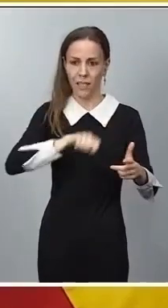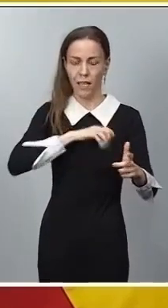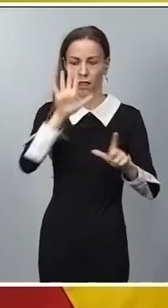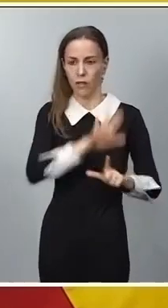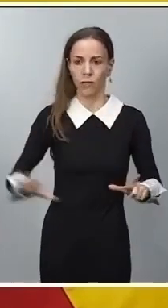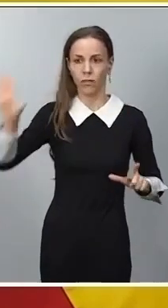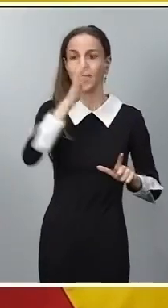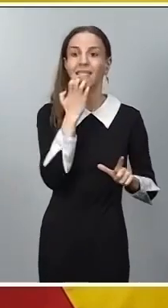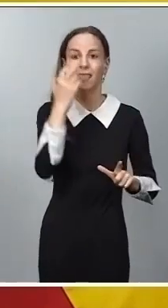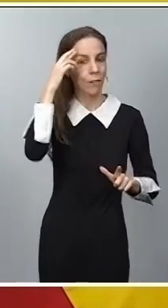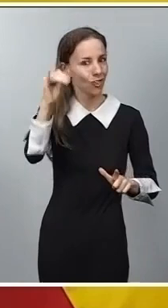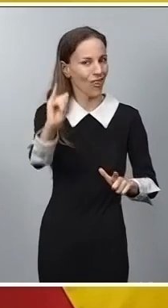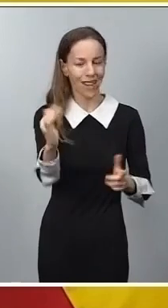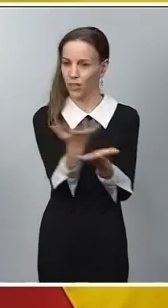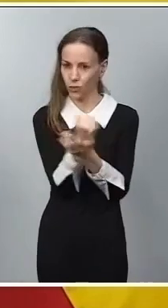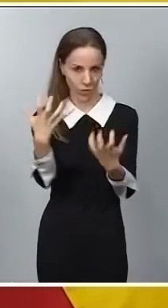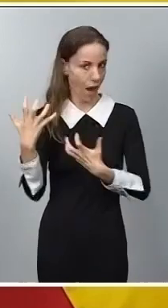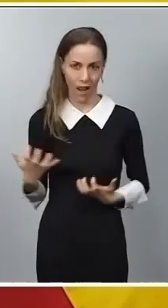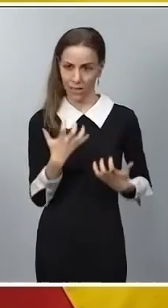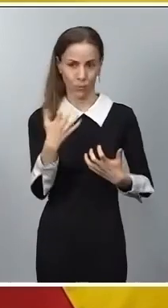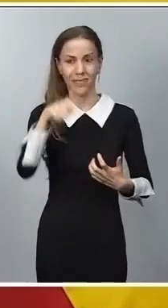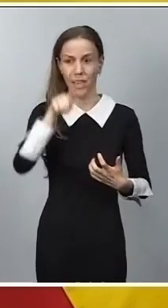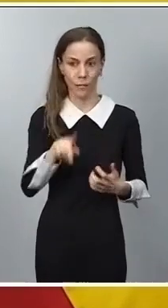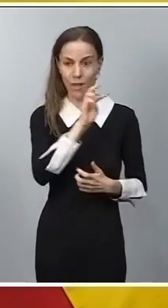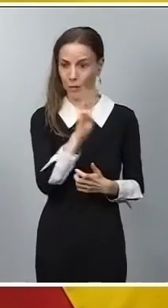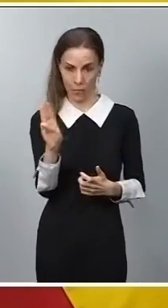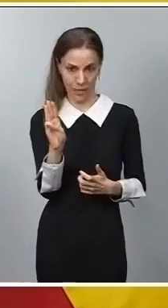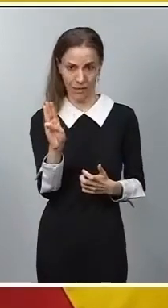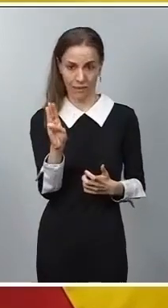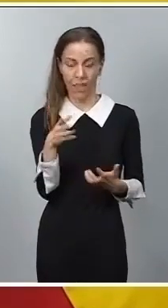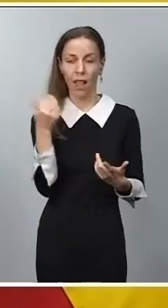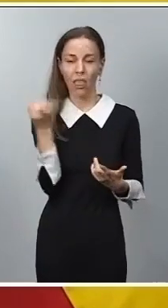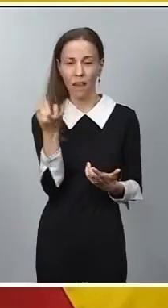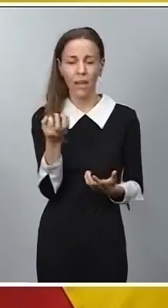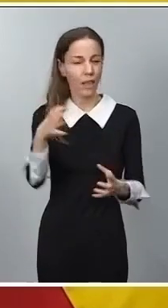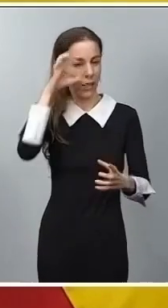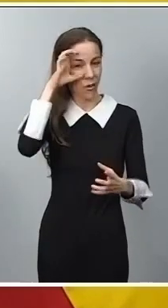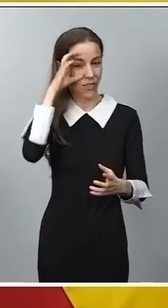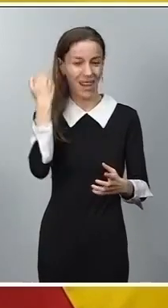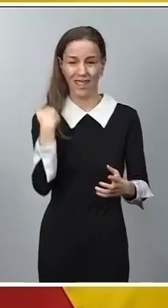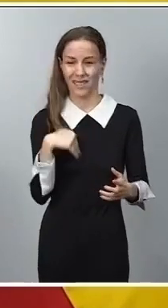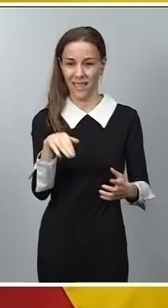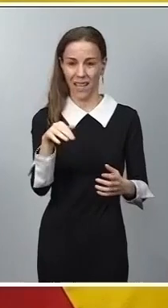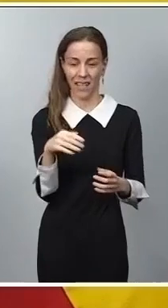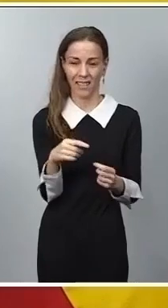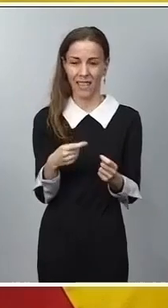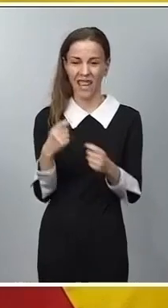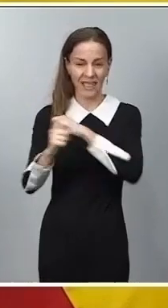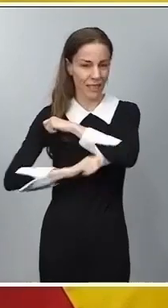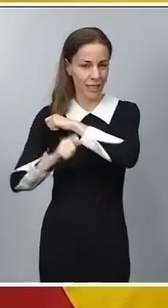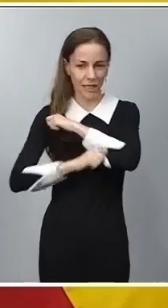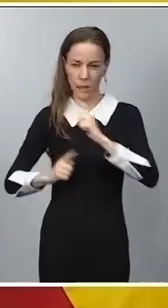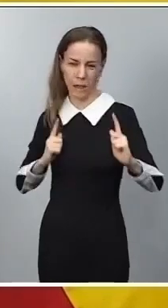saldríamos ganando. También el Partido Popular, que ha debido escuchar ya que esa, la estrategia de la confrontación,